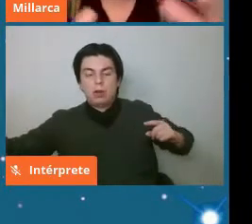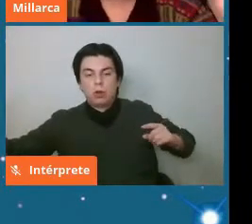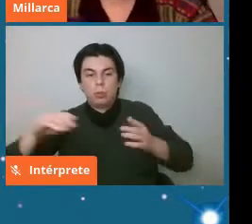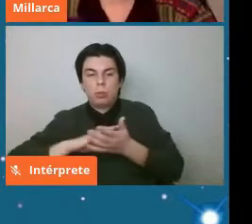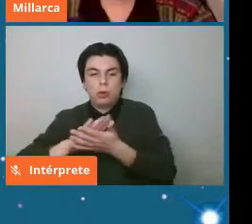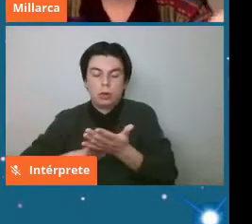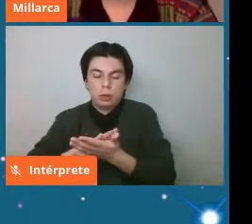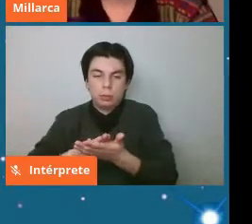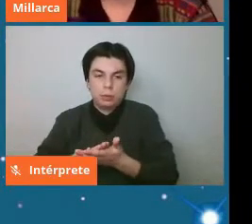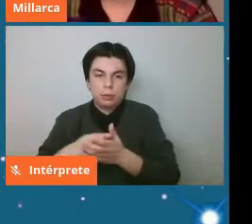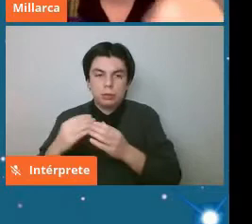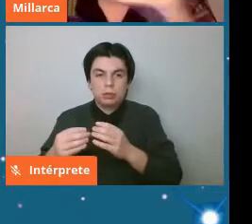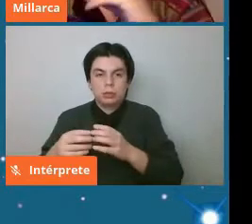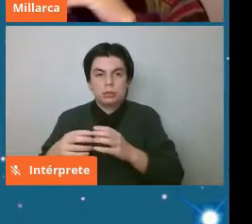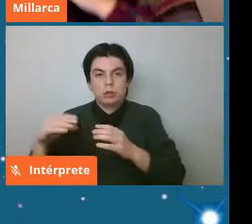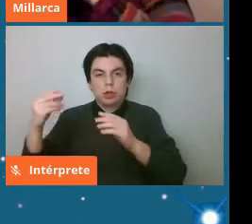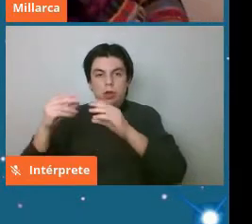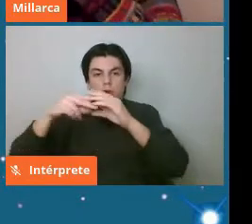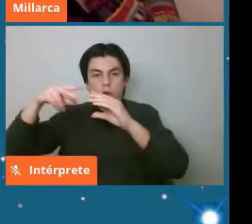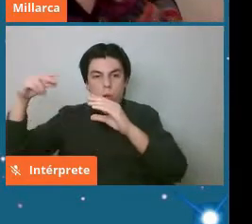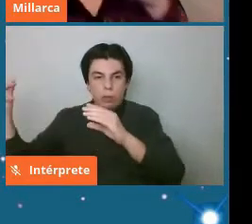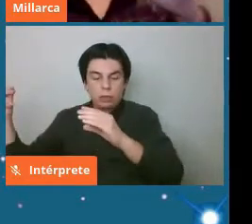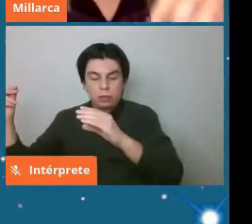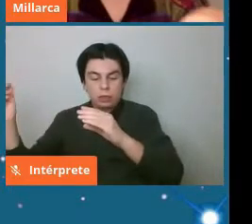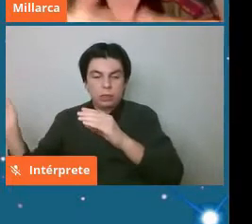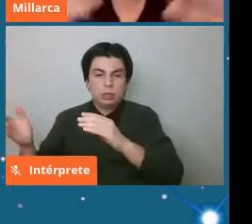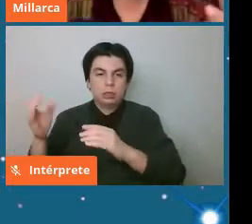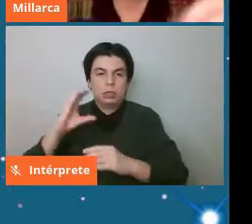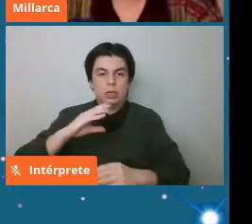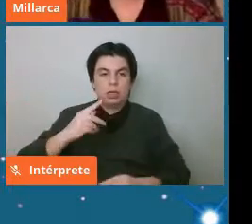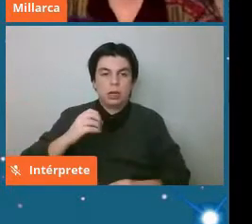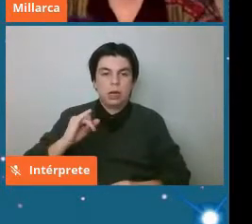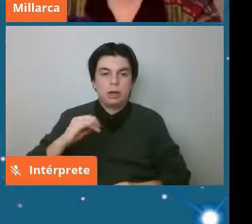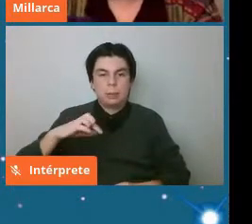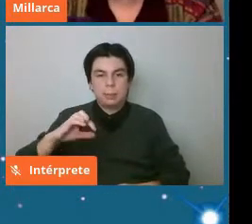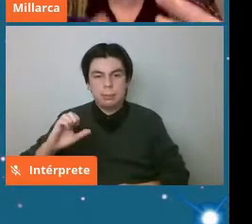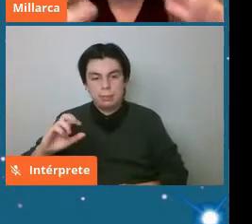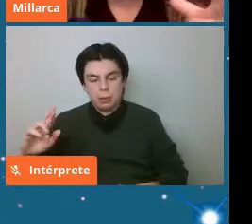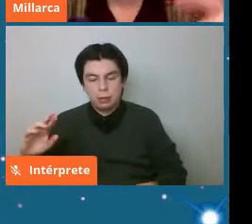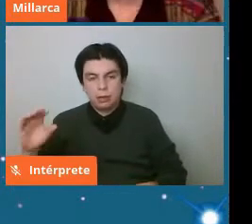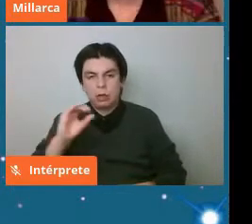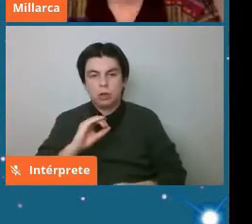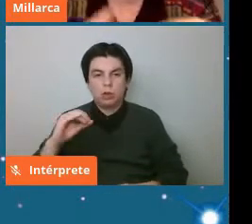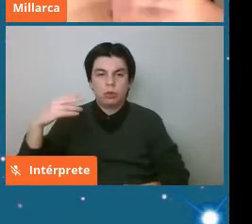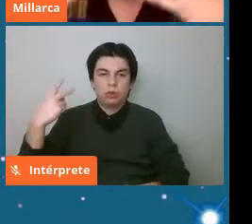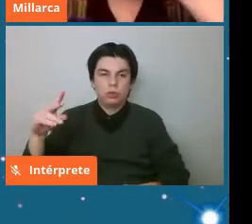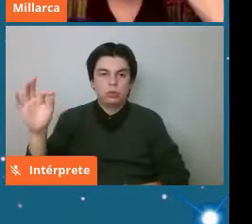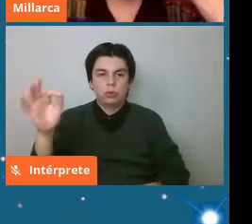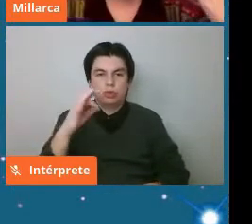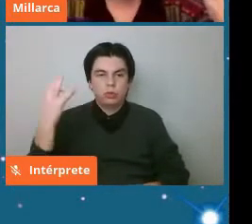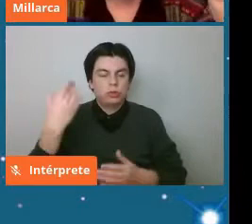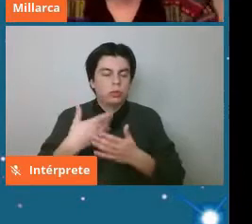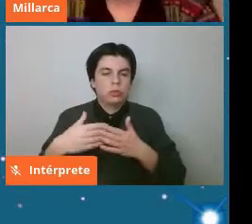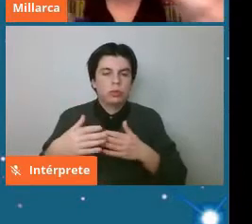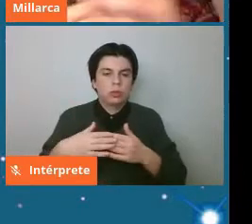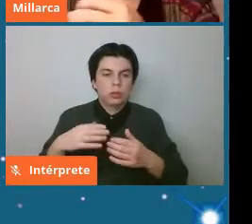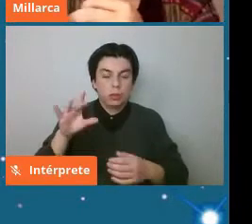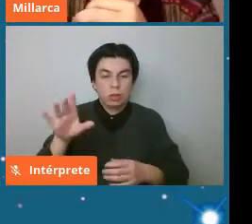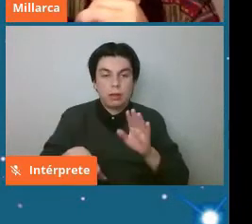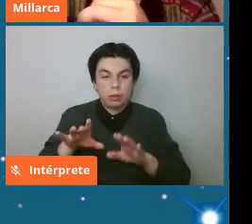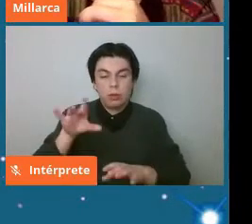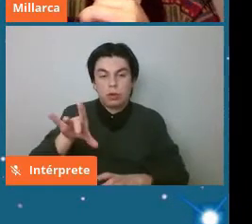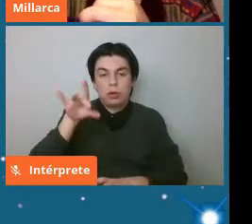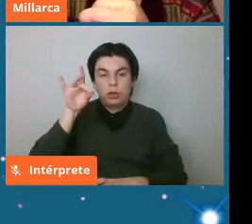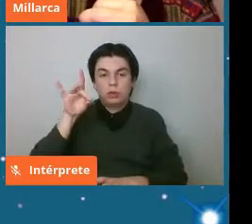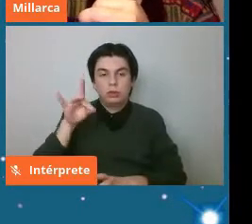ser cometaria del cinturón de Kuiper o alguna alguna otra región se han encontrado algunos de